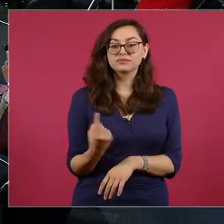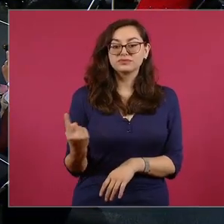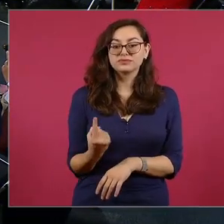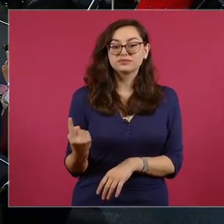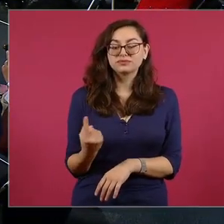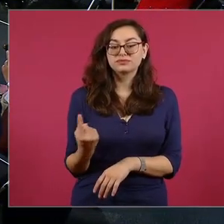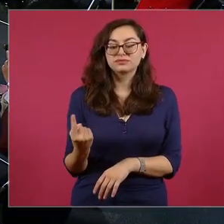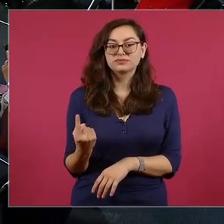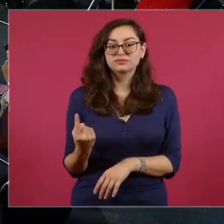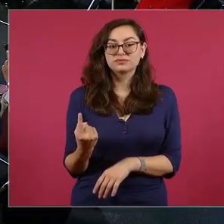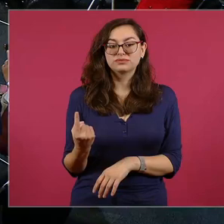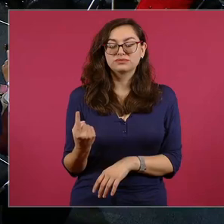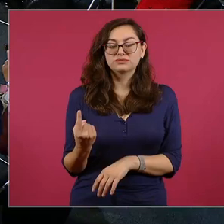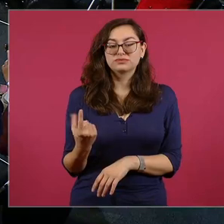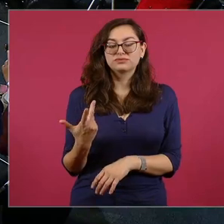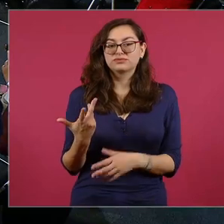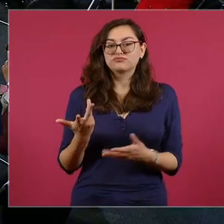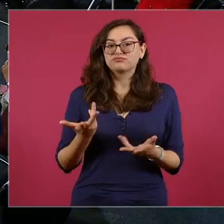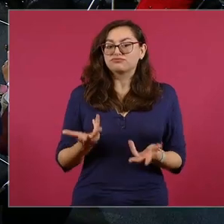se están